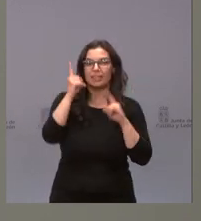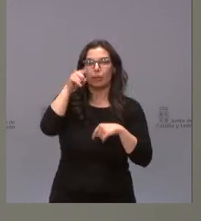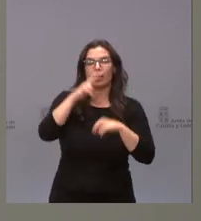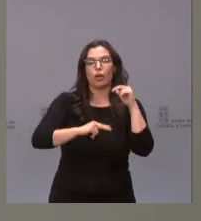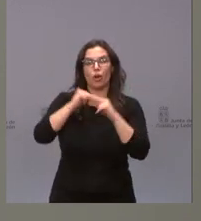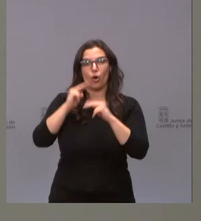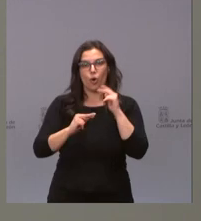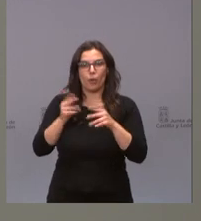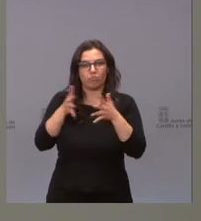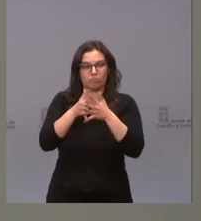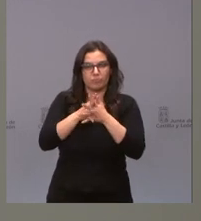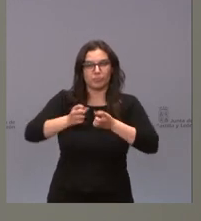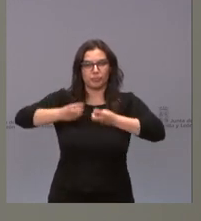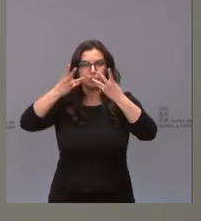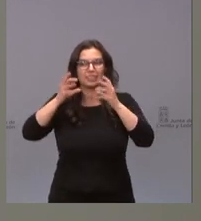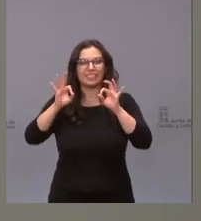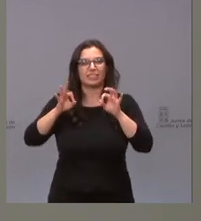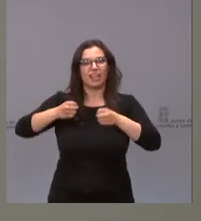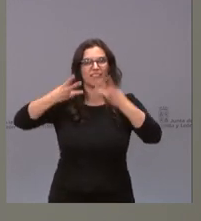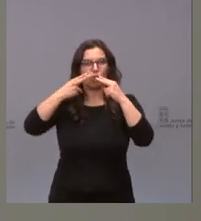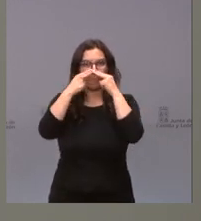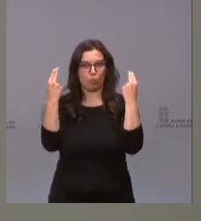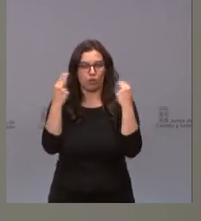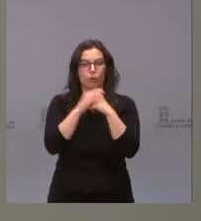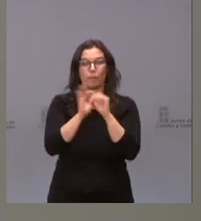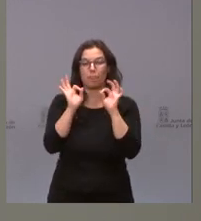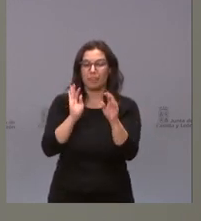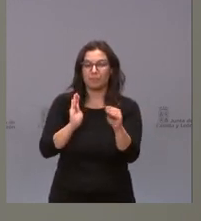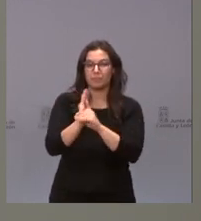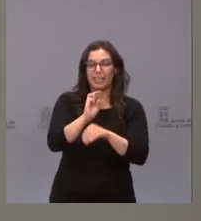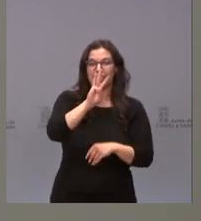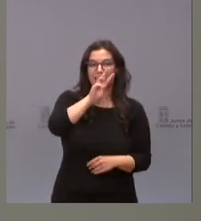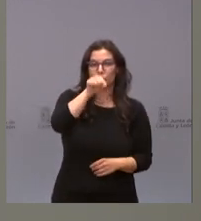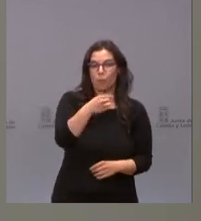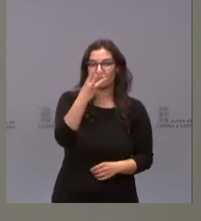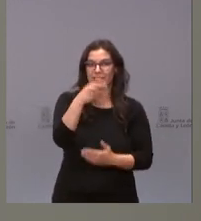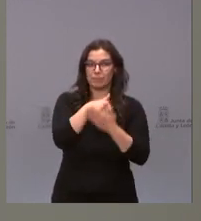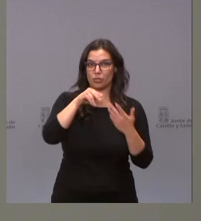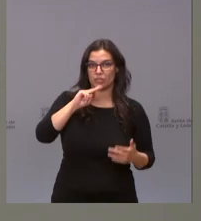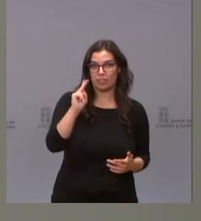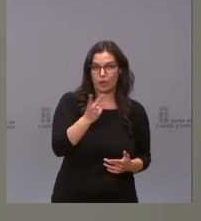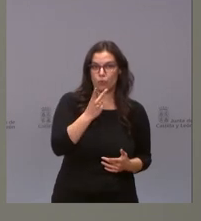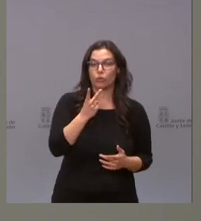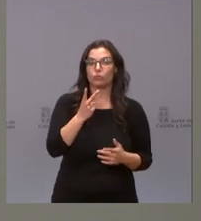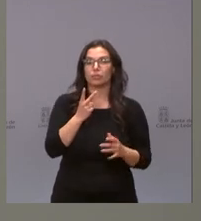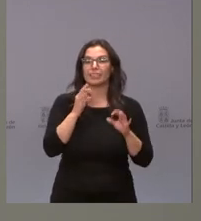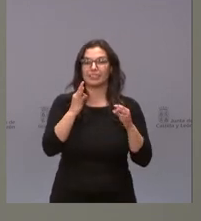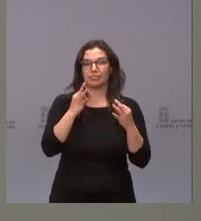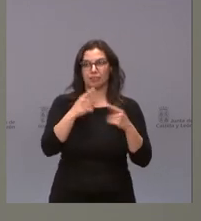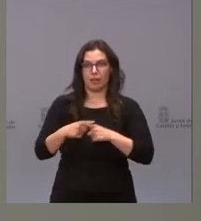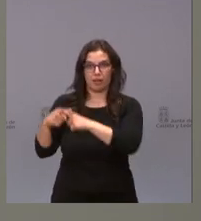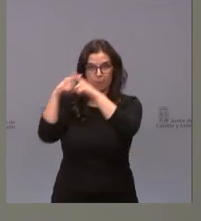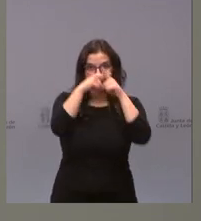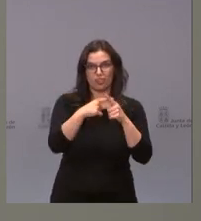e infraestructuras de uso público. Concretamente, destinamos 3,3 millones de euros entre las nueve diputaciones,